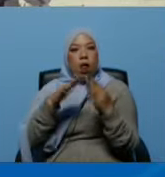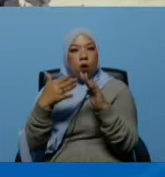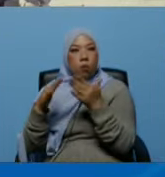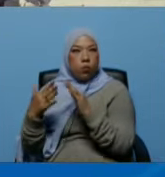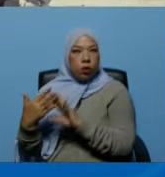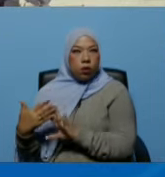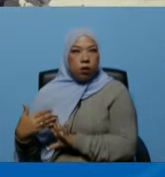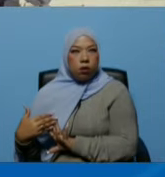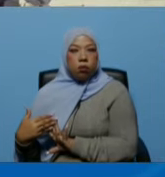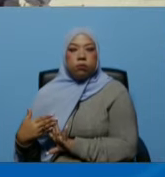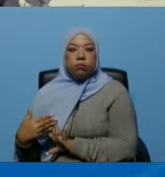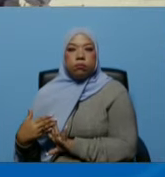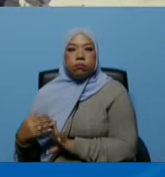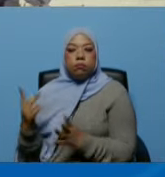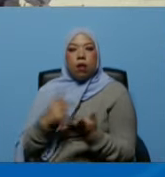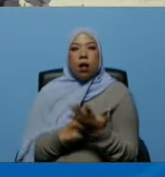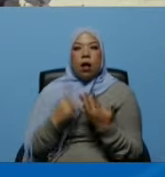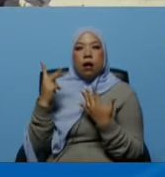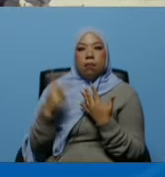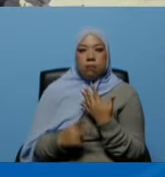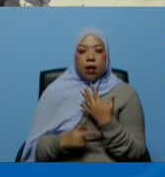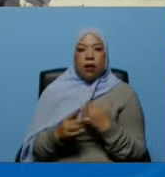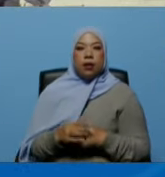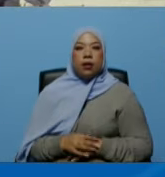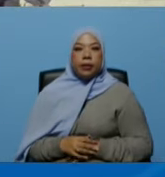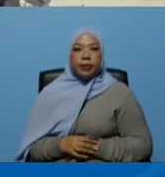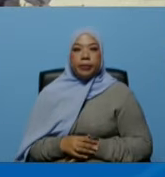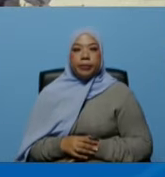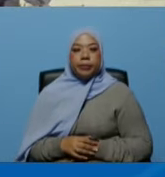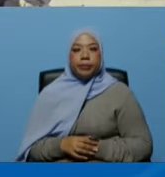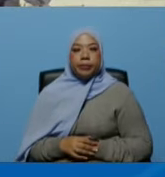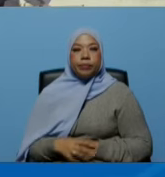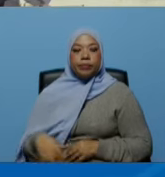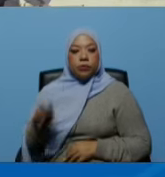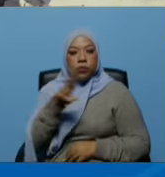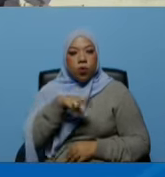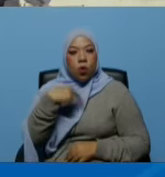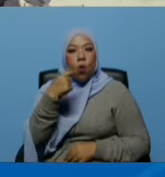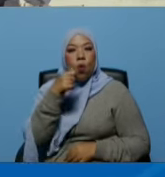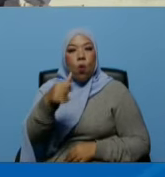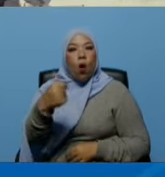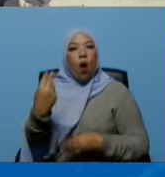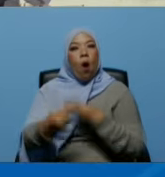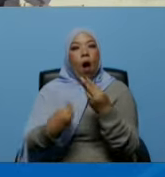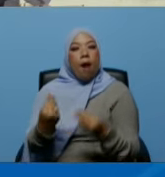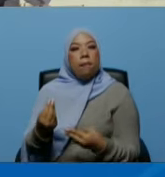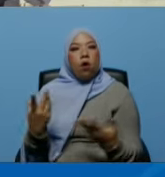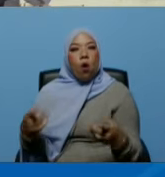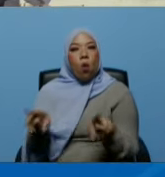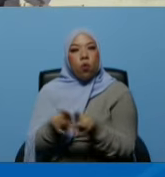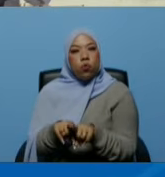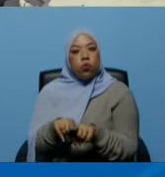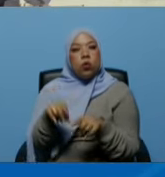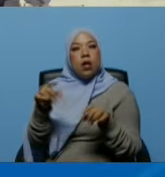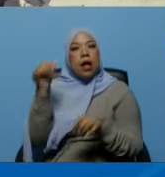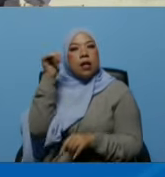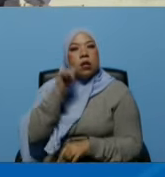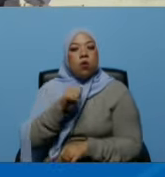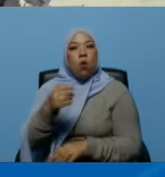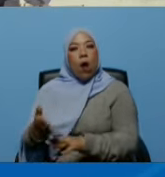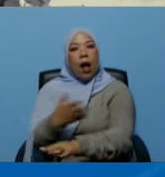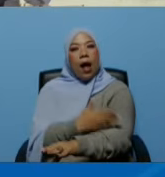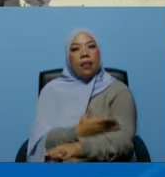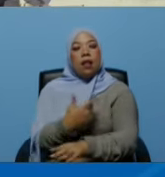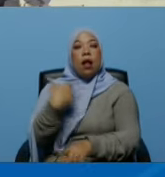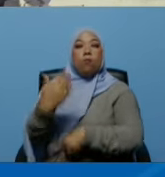quiero ver el plan completo tipo hospitales como el que inauguré el sábado antes